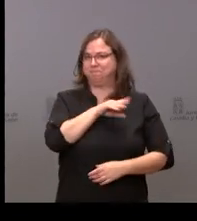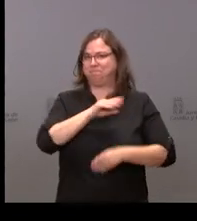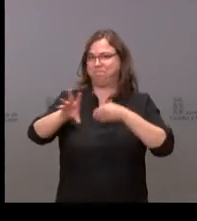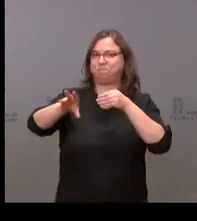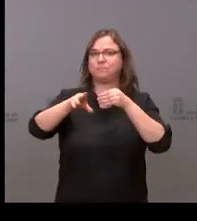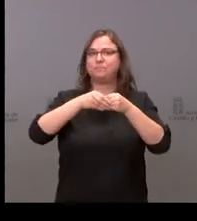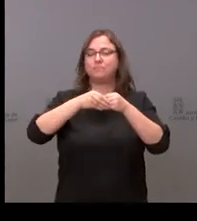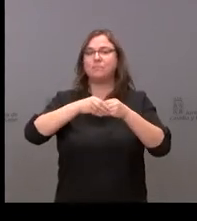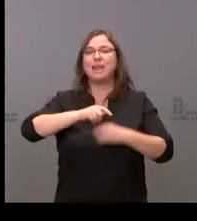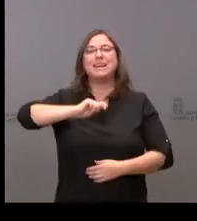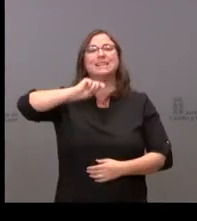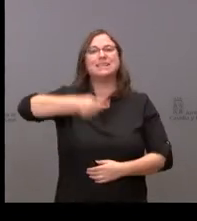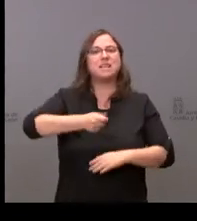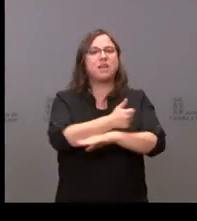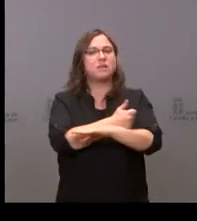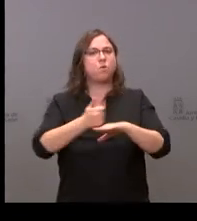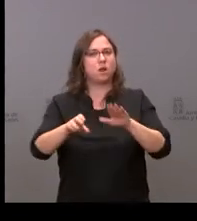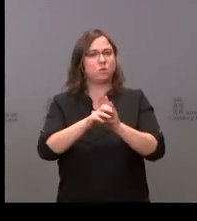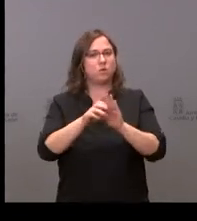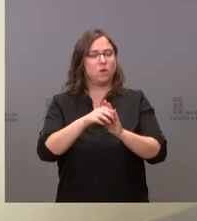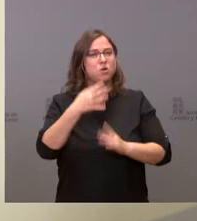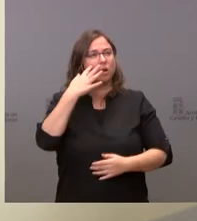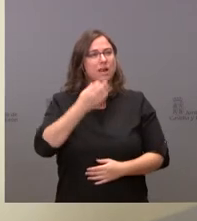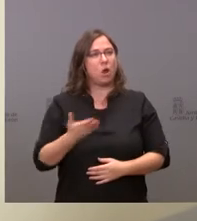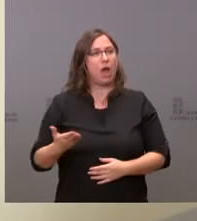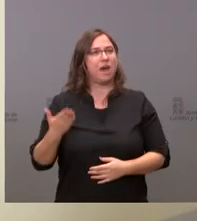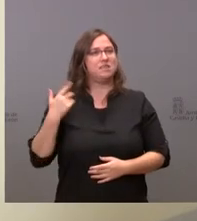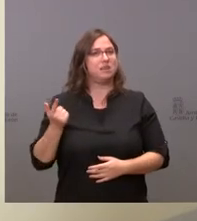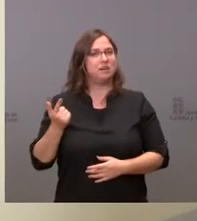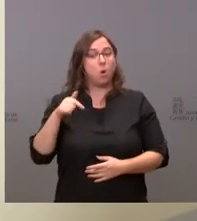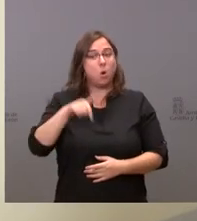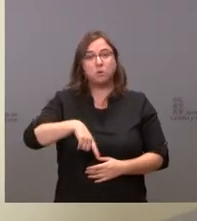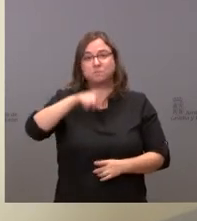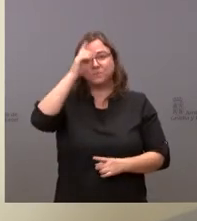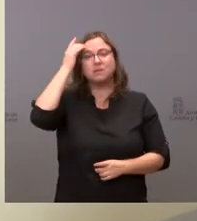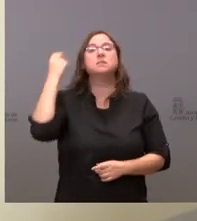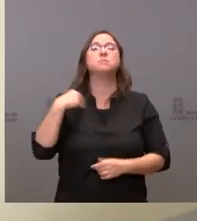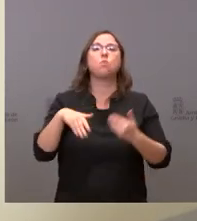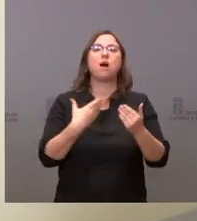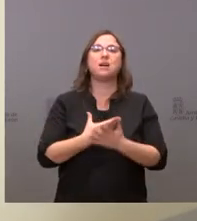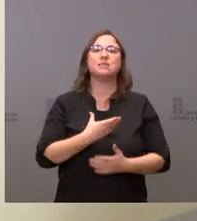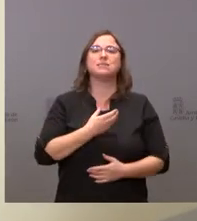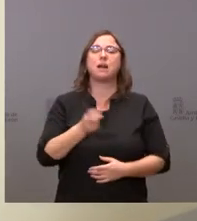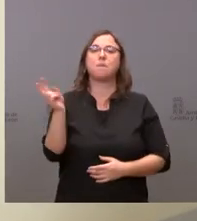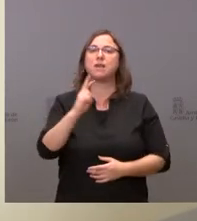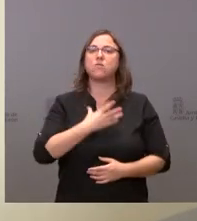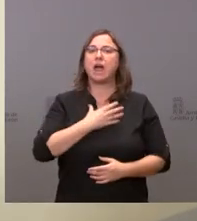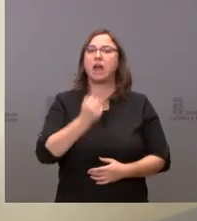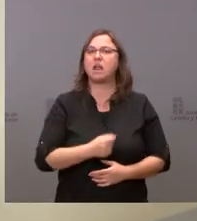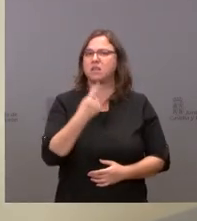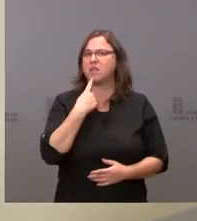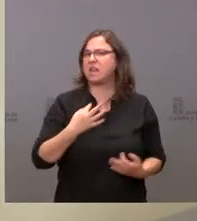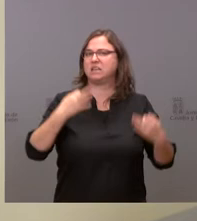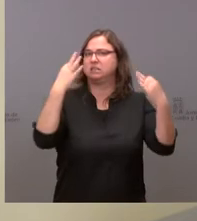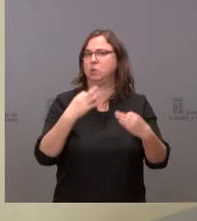sentencia del tribunal, yo creo que ayer mismo, no sé si hoy también, el propio alcalde de Valladolid ha dicho que está seguro de que